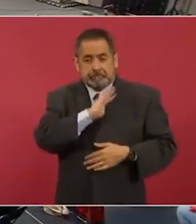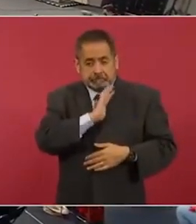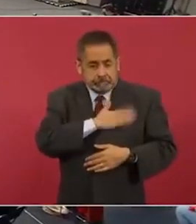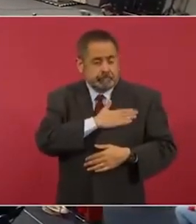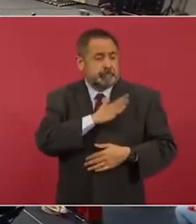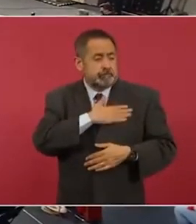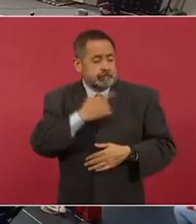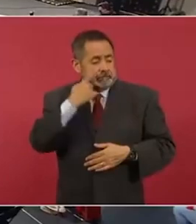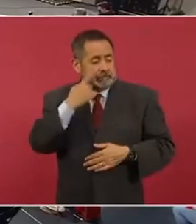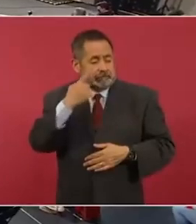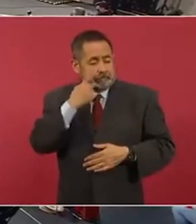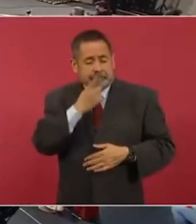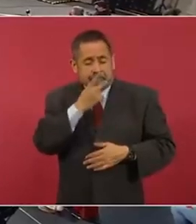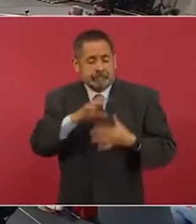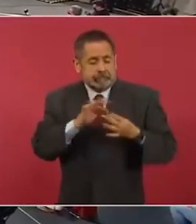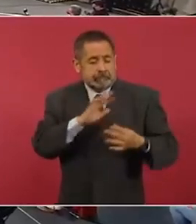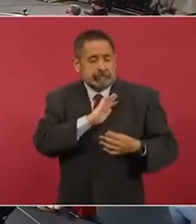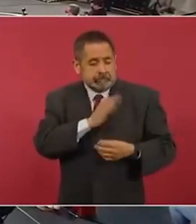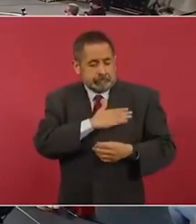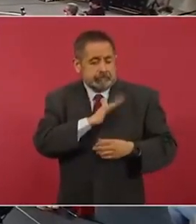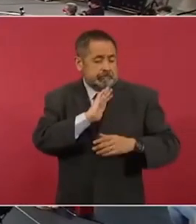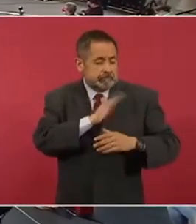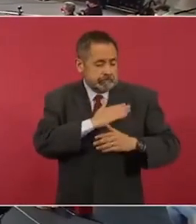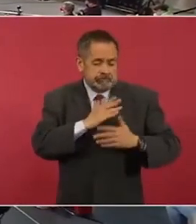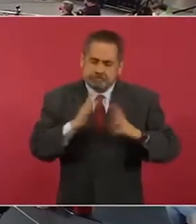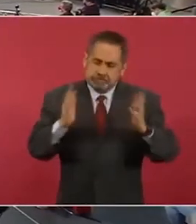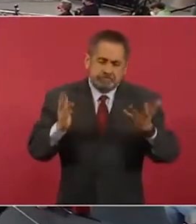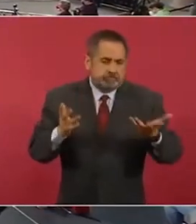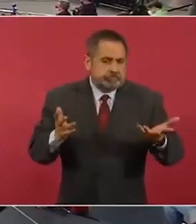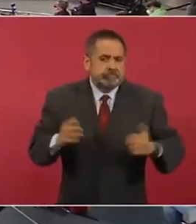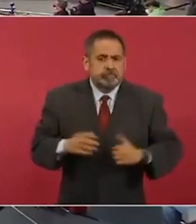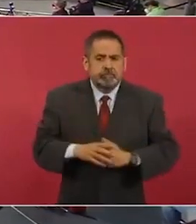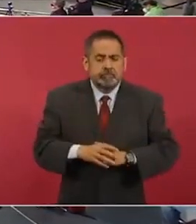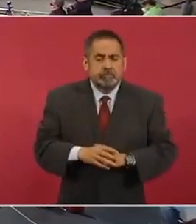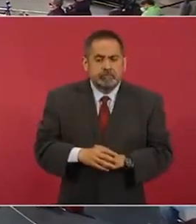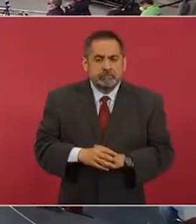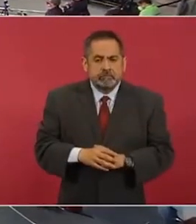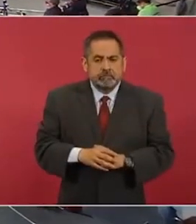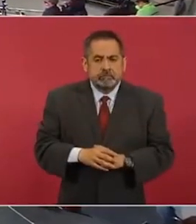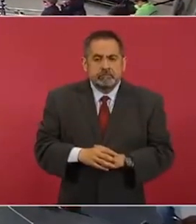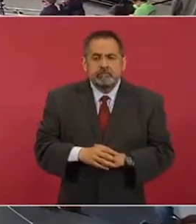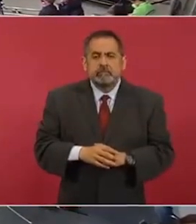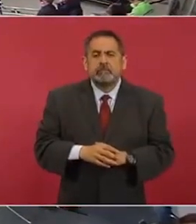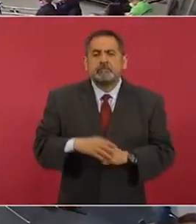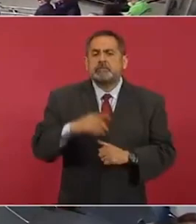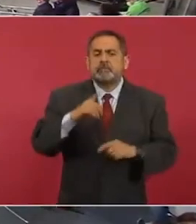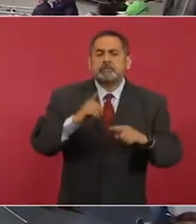quienes promueven